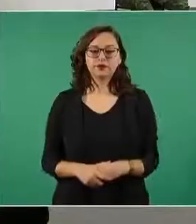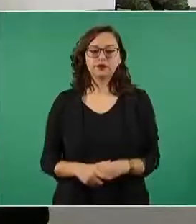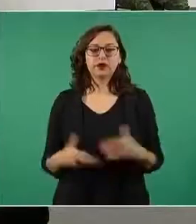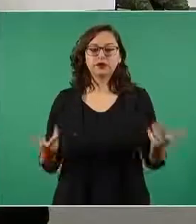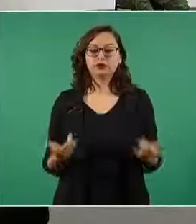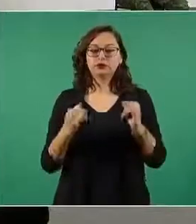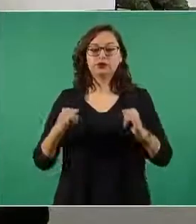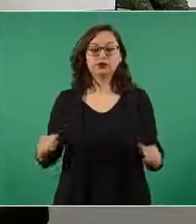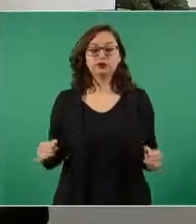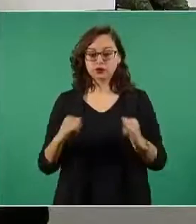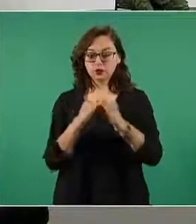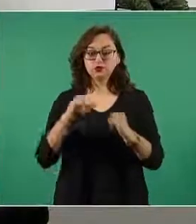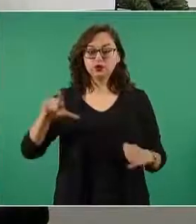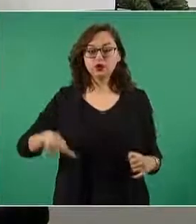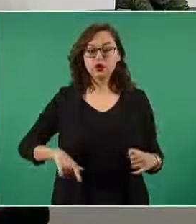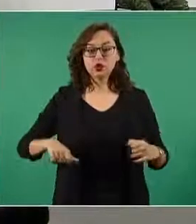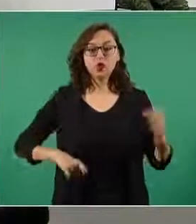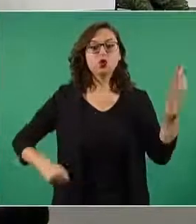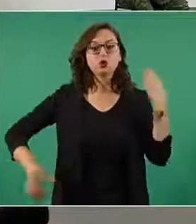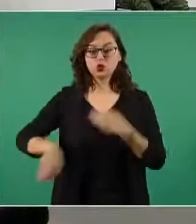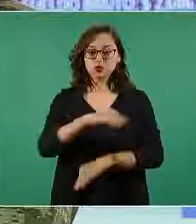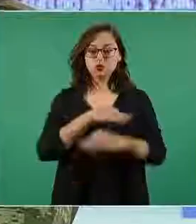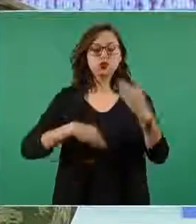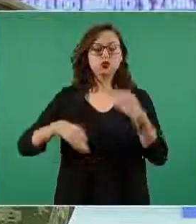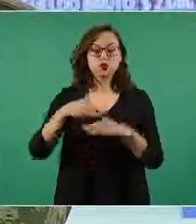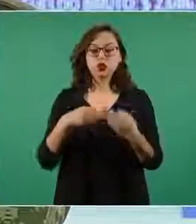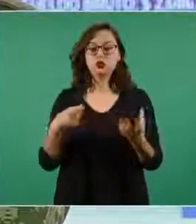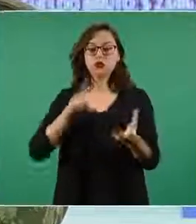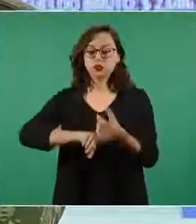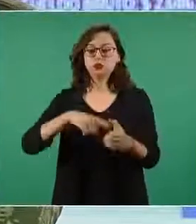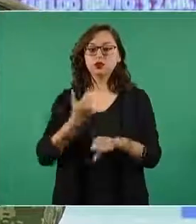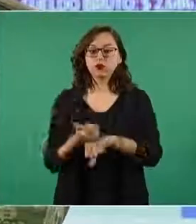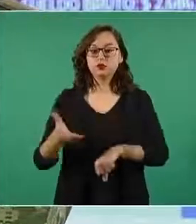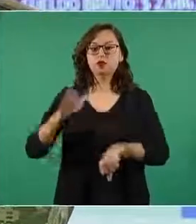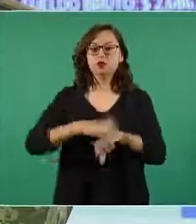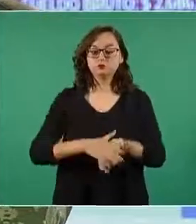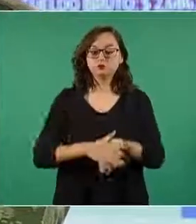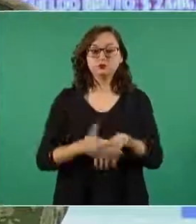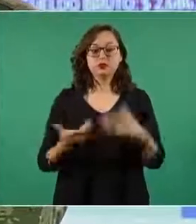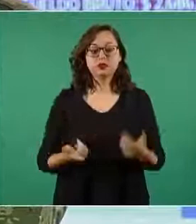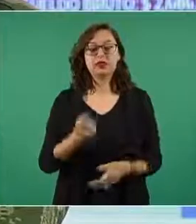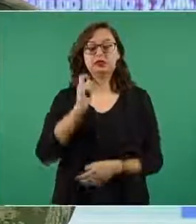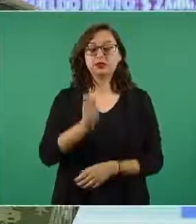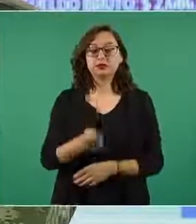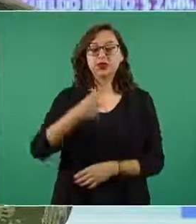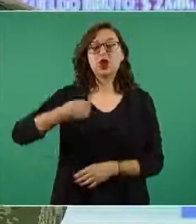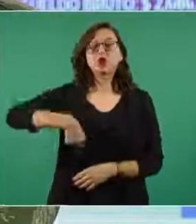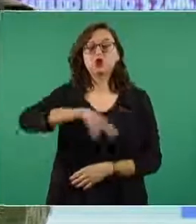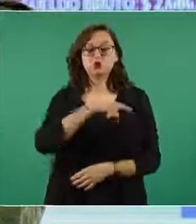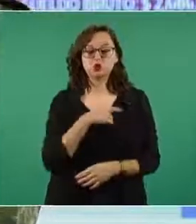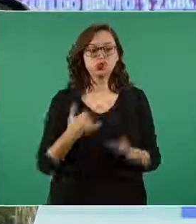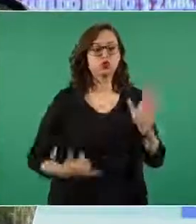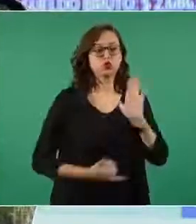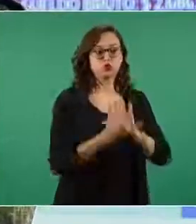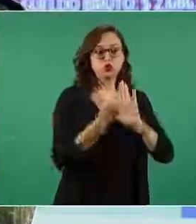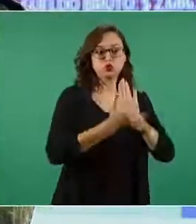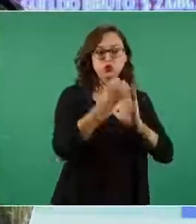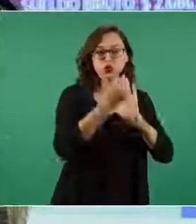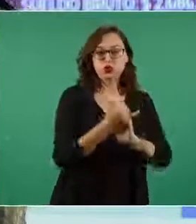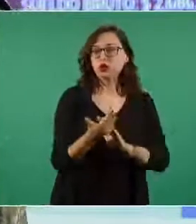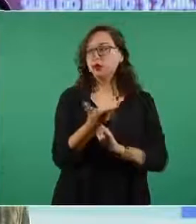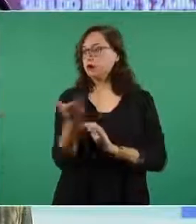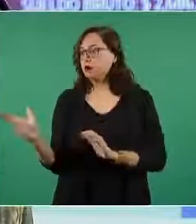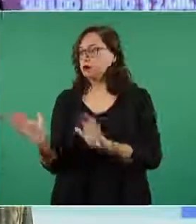instituciones del gobierno que realizan obras por administración directa como nosotros es decir que nosotros somos responsables de construir y contratamos a la gente